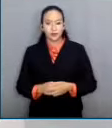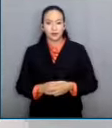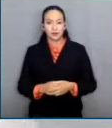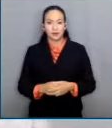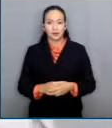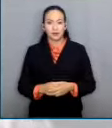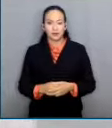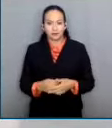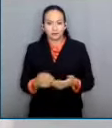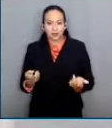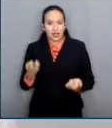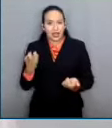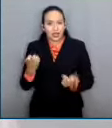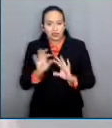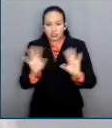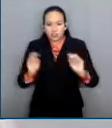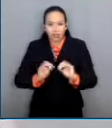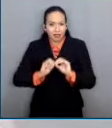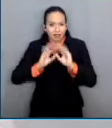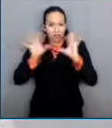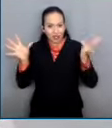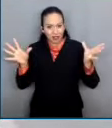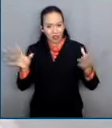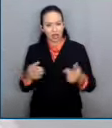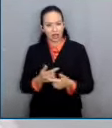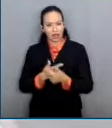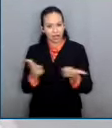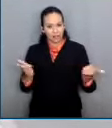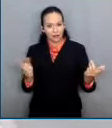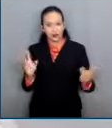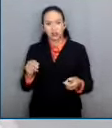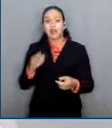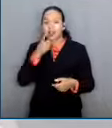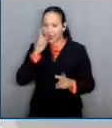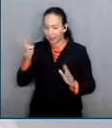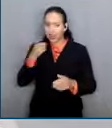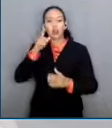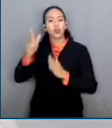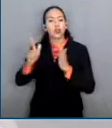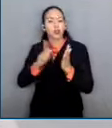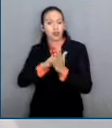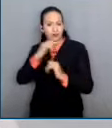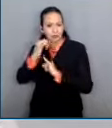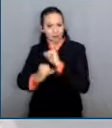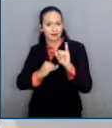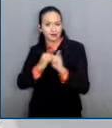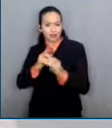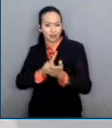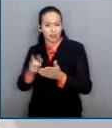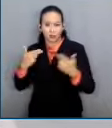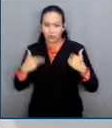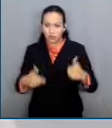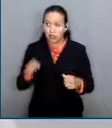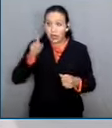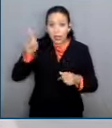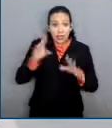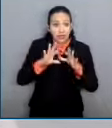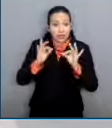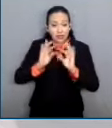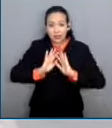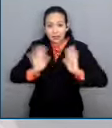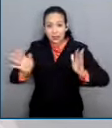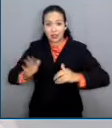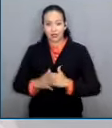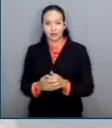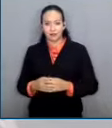claro la Corte Interamericana de Derechos Humanos no se pueden hacer como que